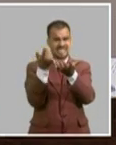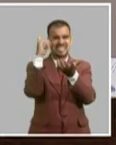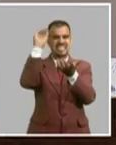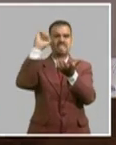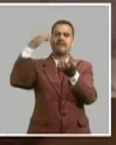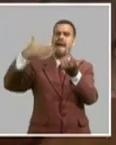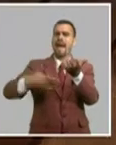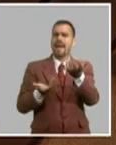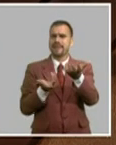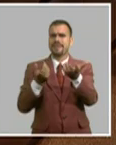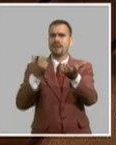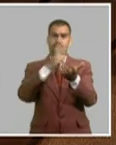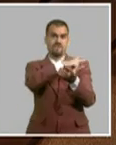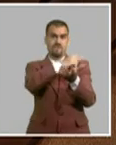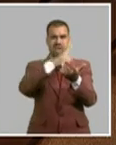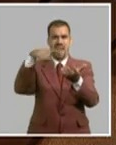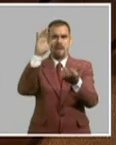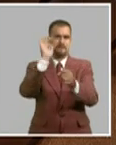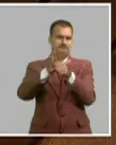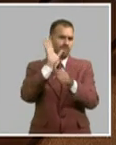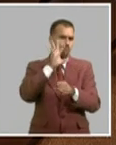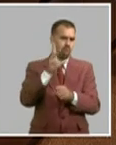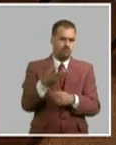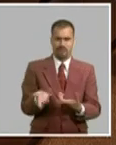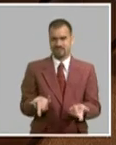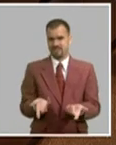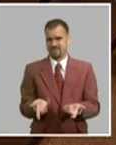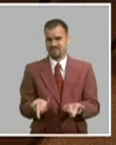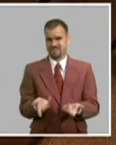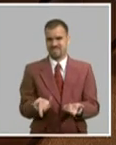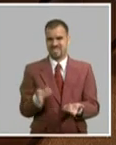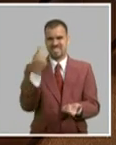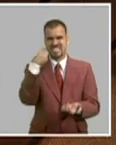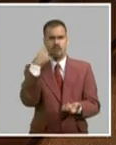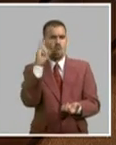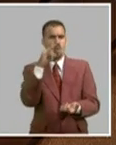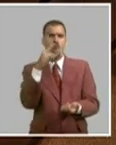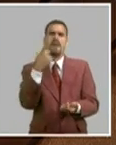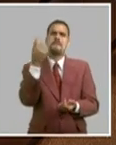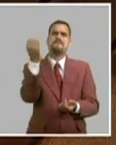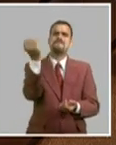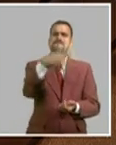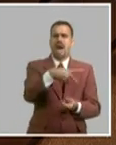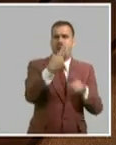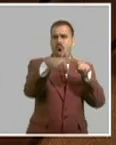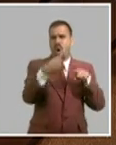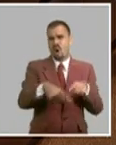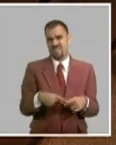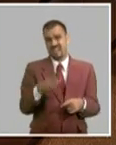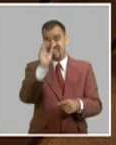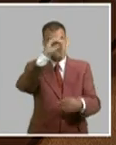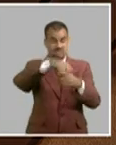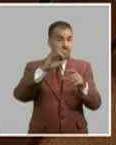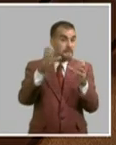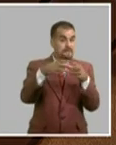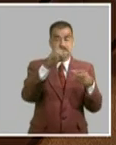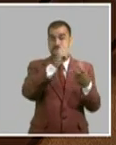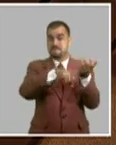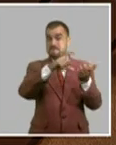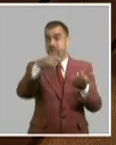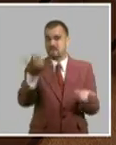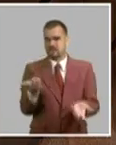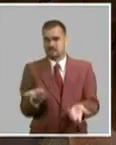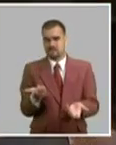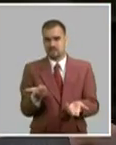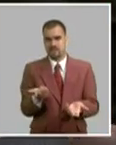Que se corrompen, que los engañan, que van a un grupo de partidos que lo que aspiran es al proyecto electoral. Y cuando llegan al poder